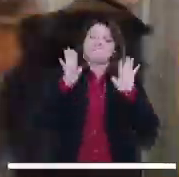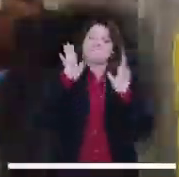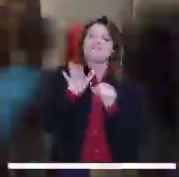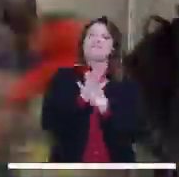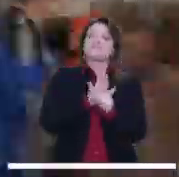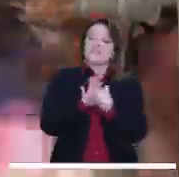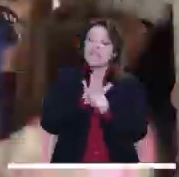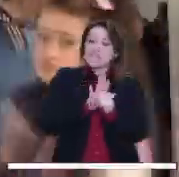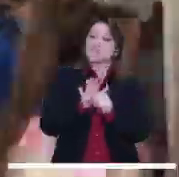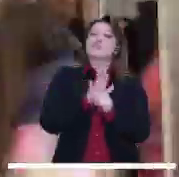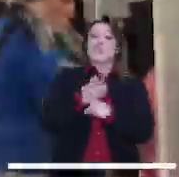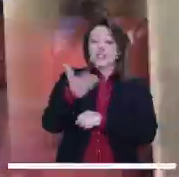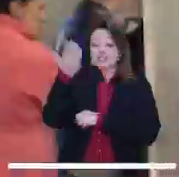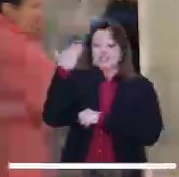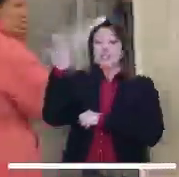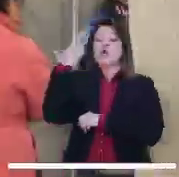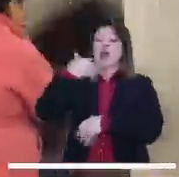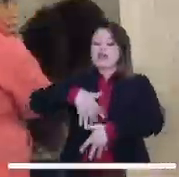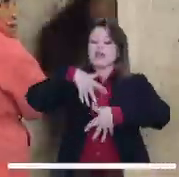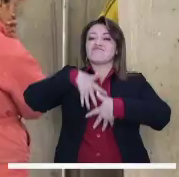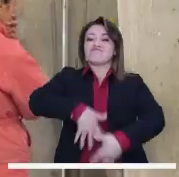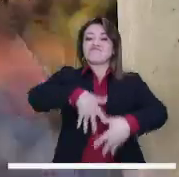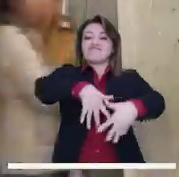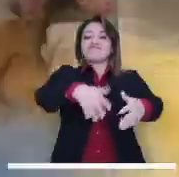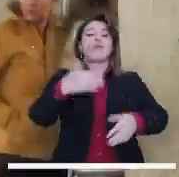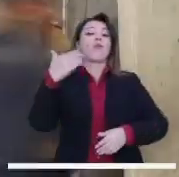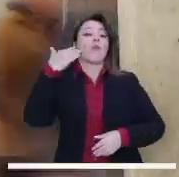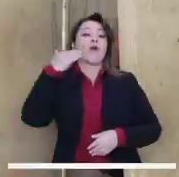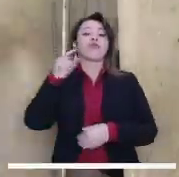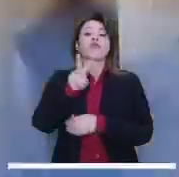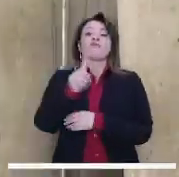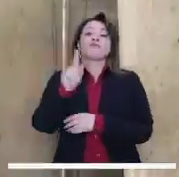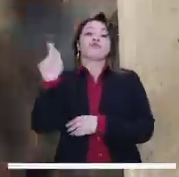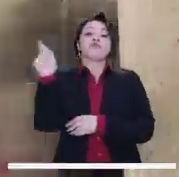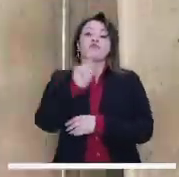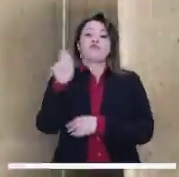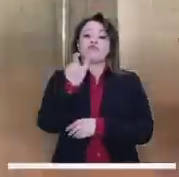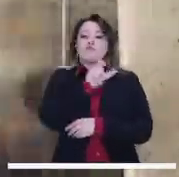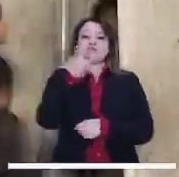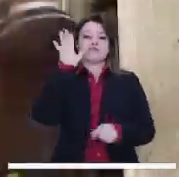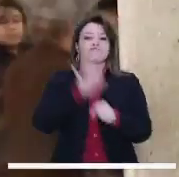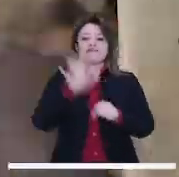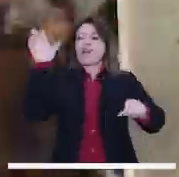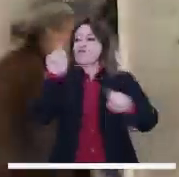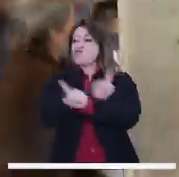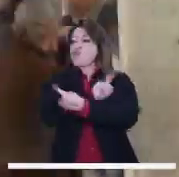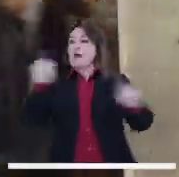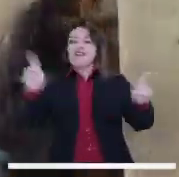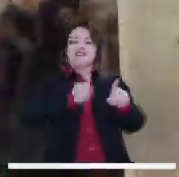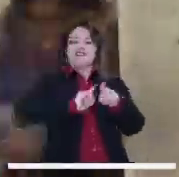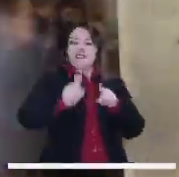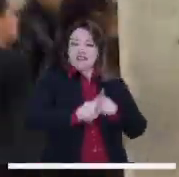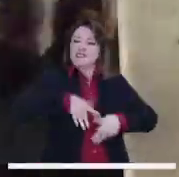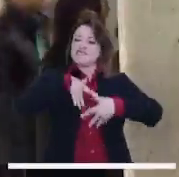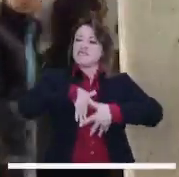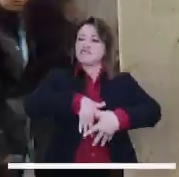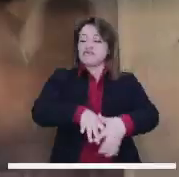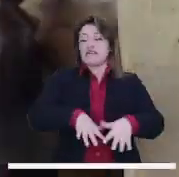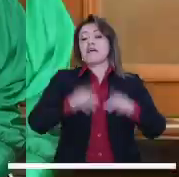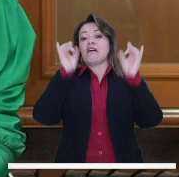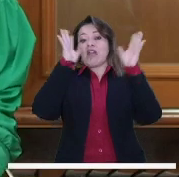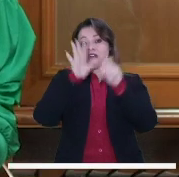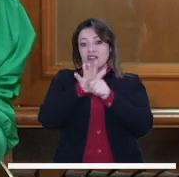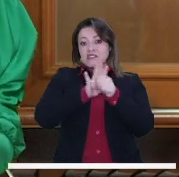ciudadanía, situación que desembocó en las pasadas manifestaciones del 21 de febrero por cuenta de la comunidad afectada.